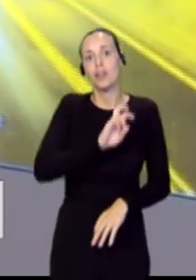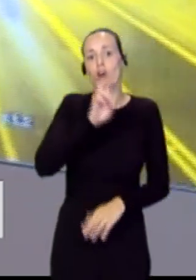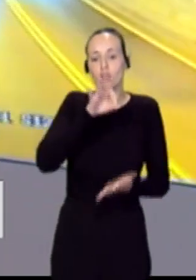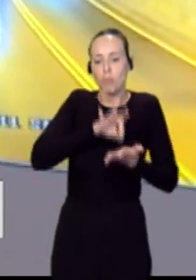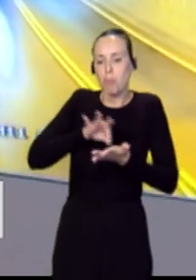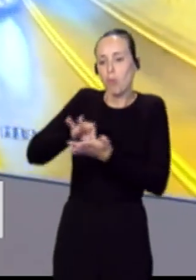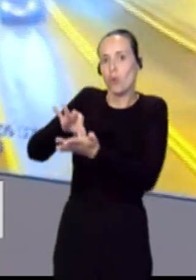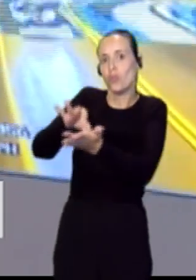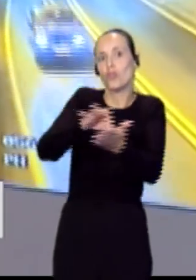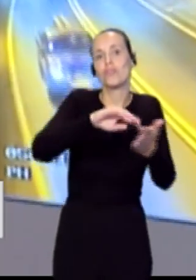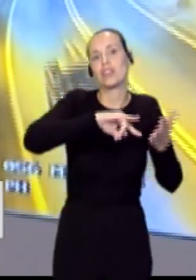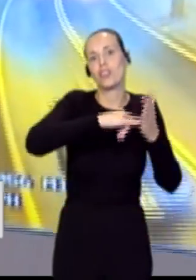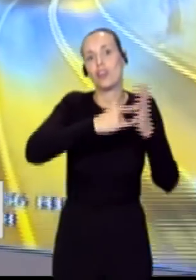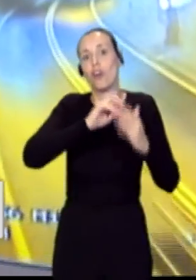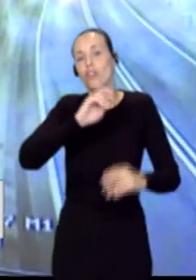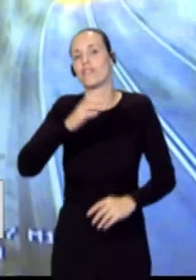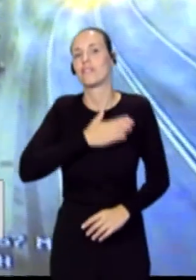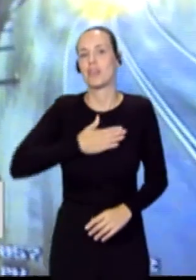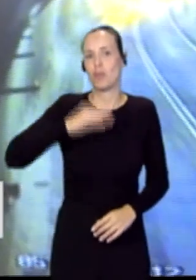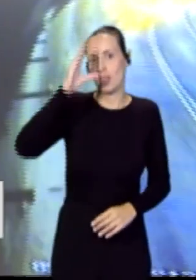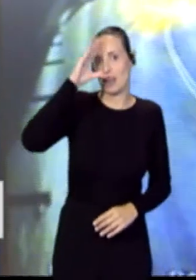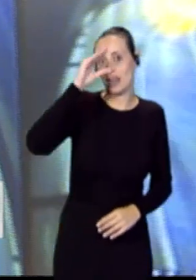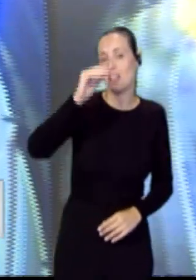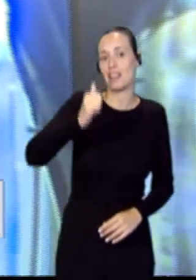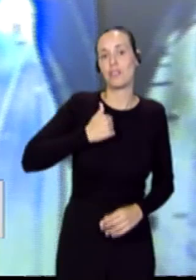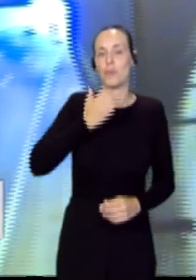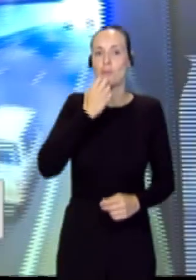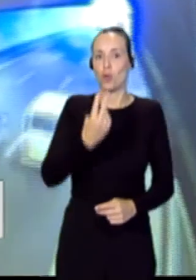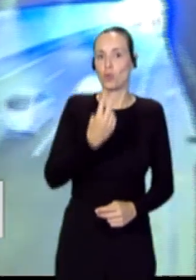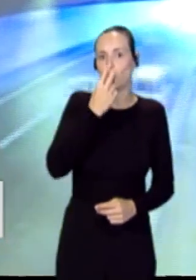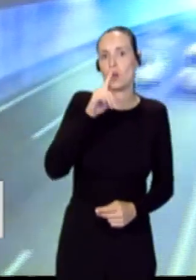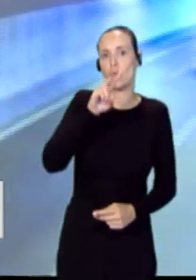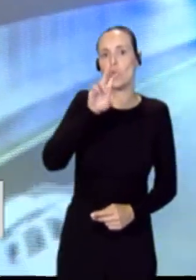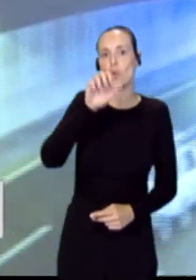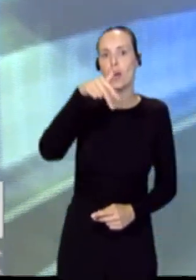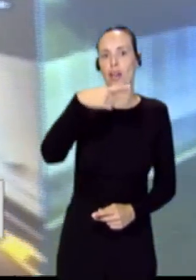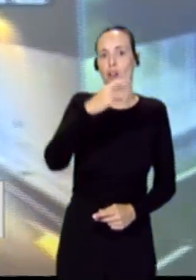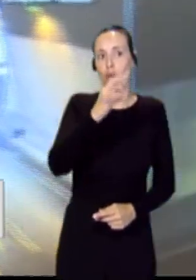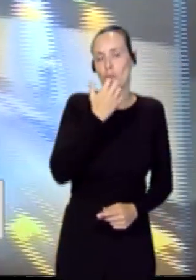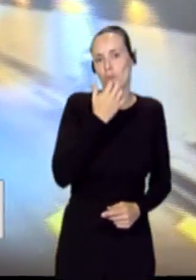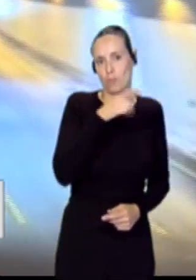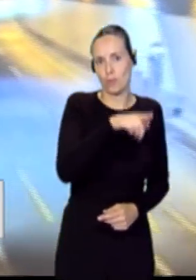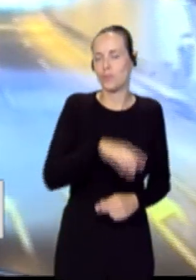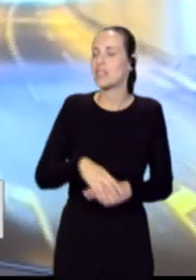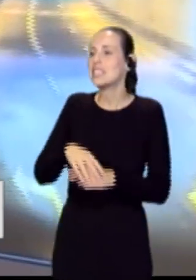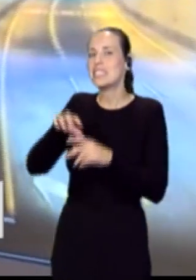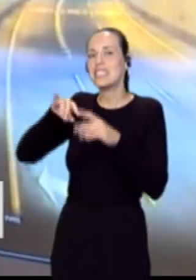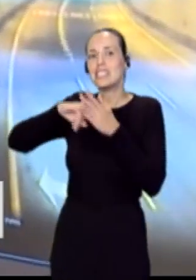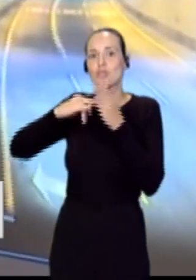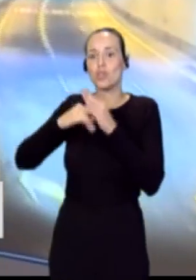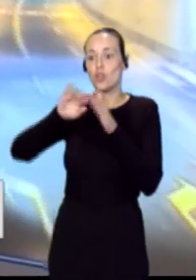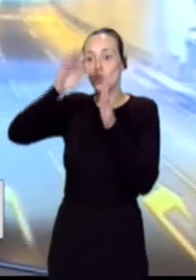tecnología que queremos implementar con inteligencia artificial, como en Julio Luengo. ¿Cómo han visto, ha mejorado la situación en el Julio Luengo con la